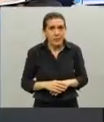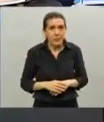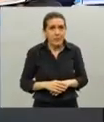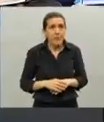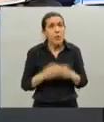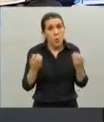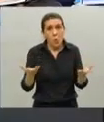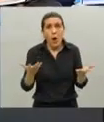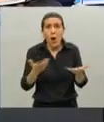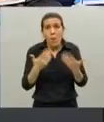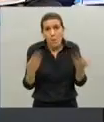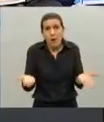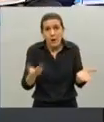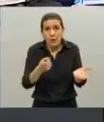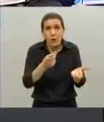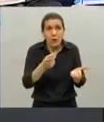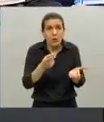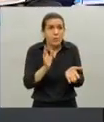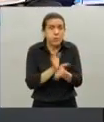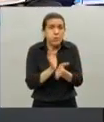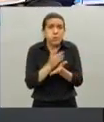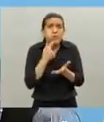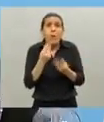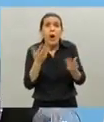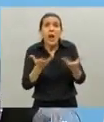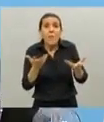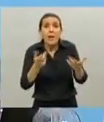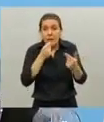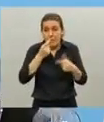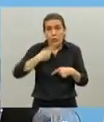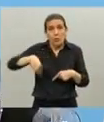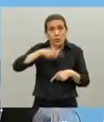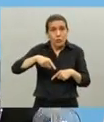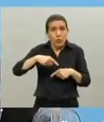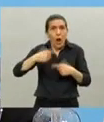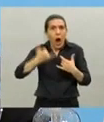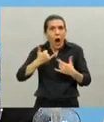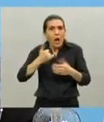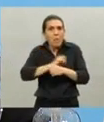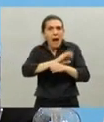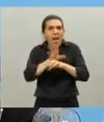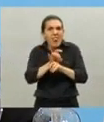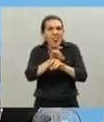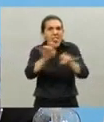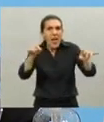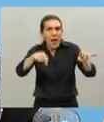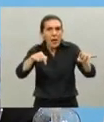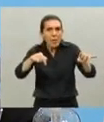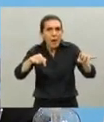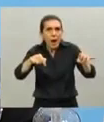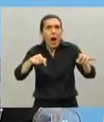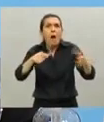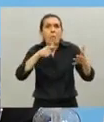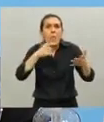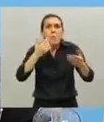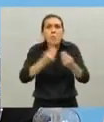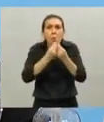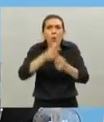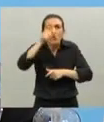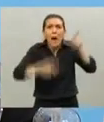bueno por eso eso porque pasa porque entre las cosas que hemos descubierto en la pandemia es que había una Argentina no registrada